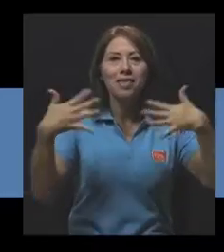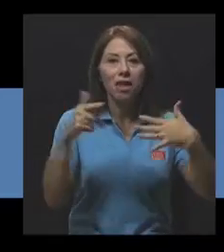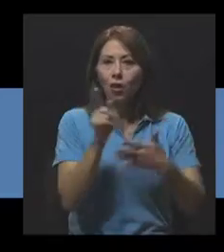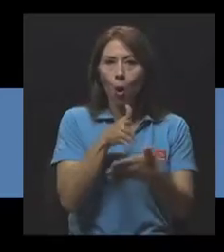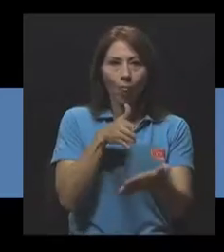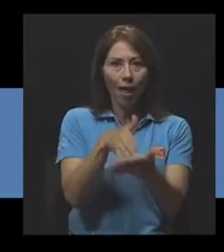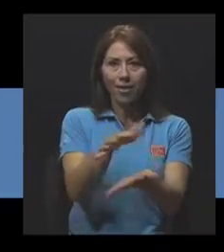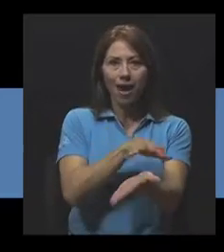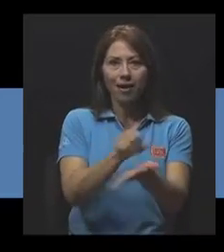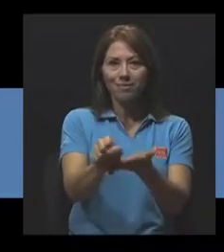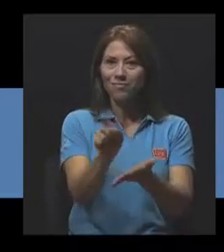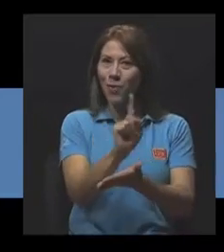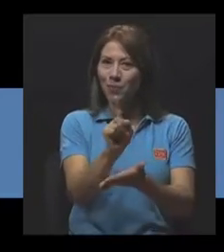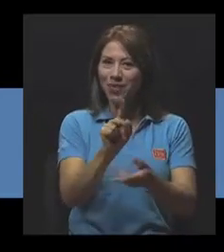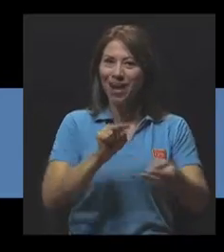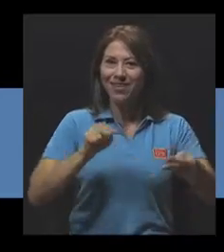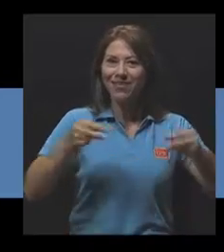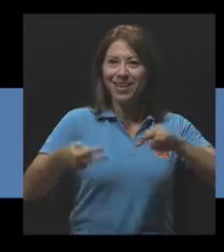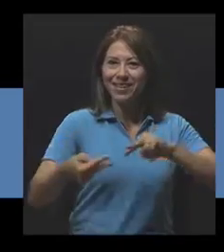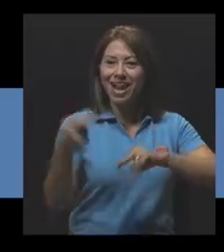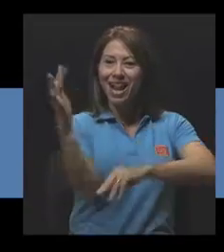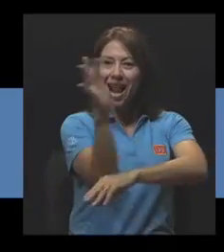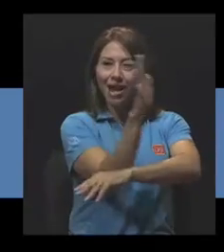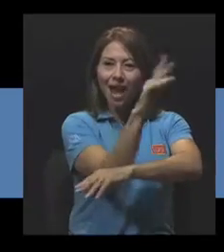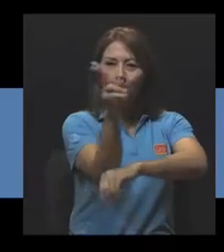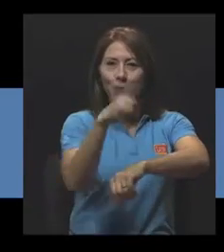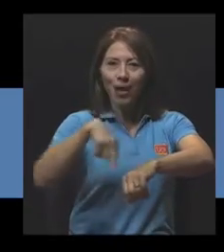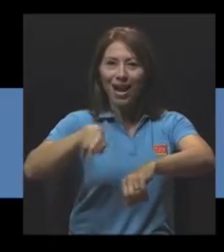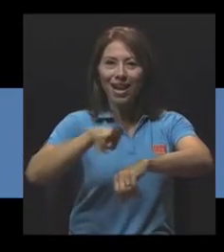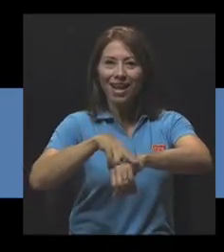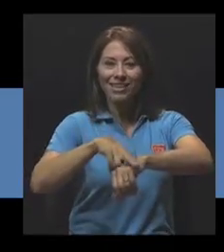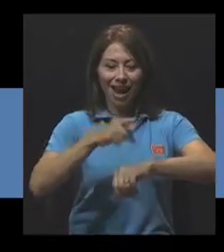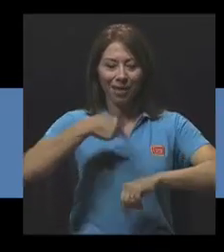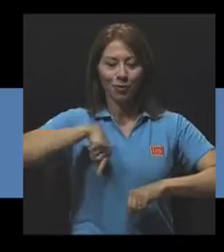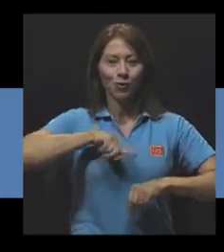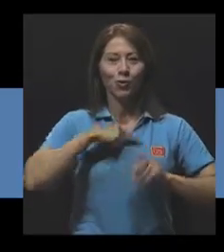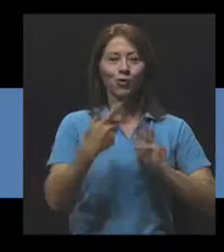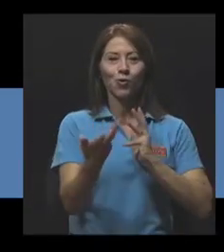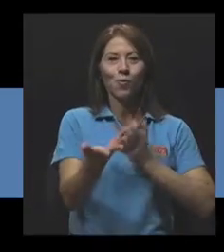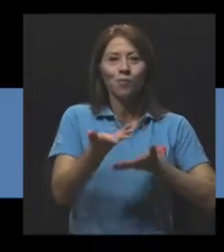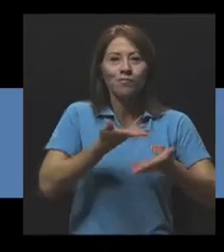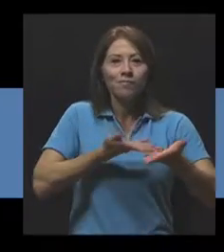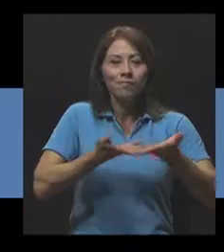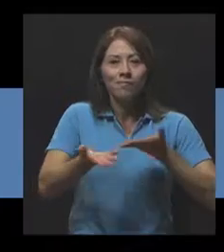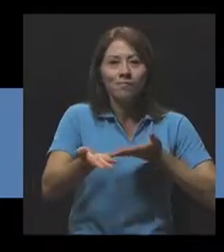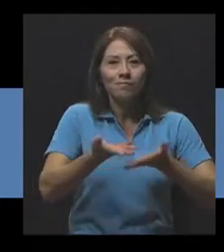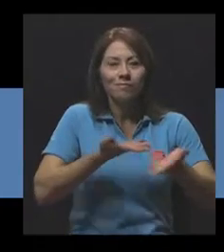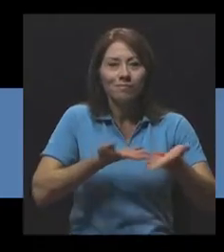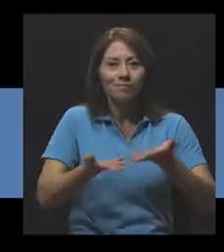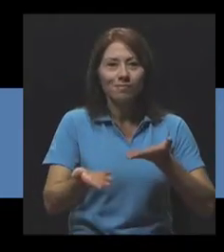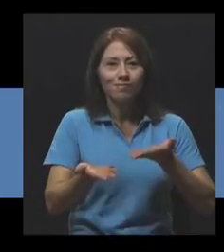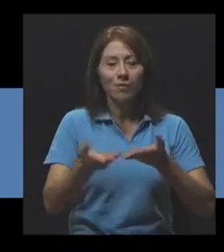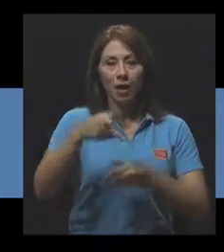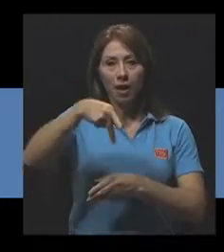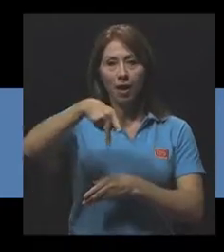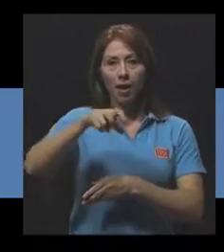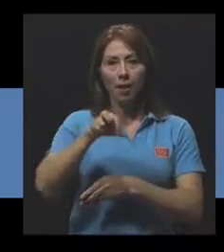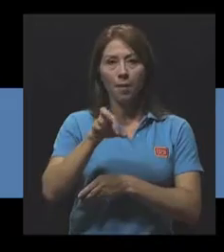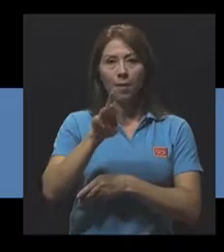revés, la naturaleza, en un intercambio entre nosotros y la naturaleza. La permacultura